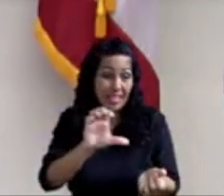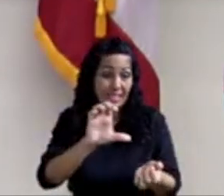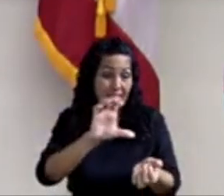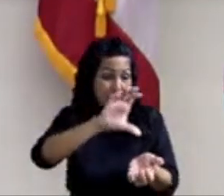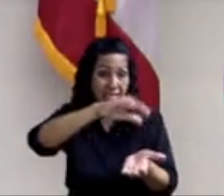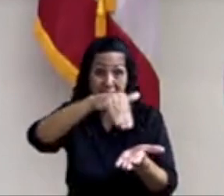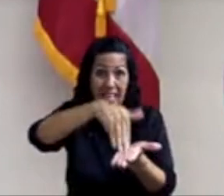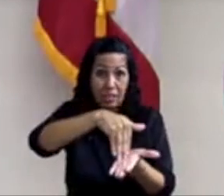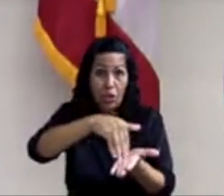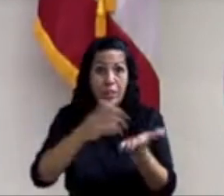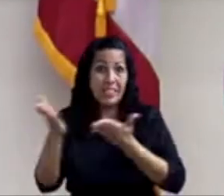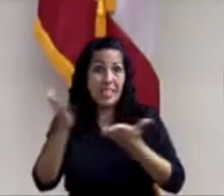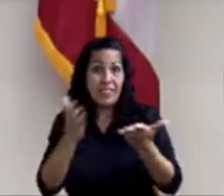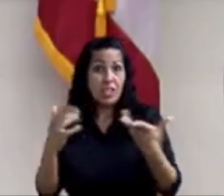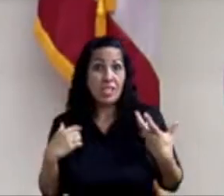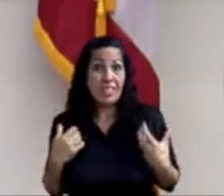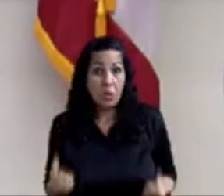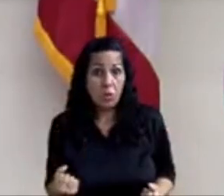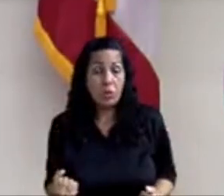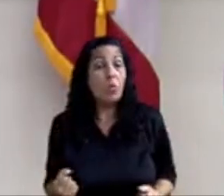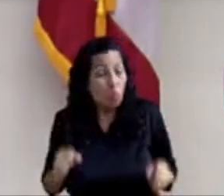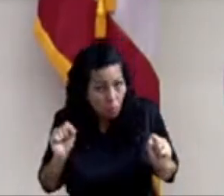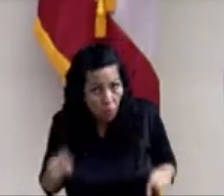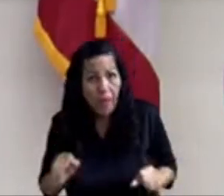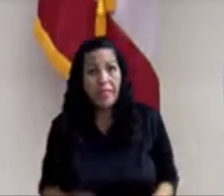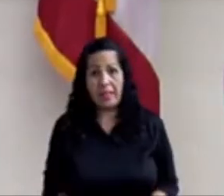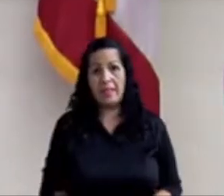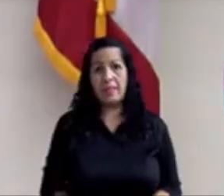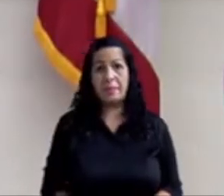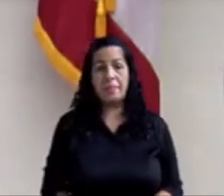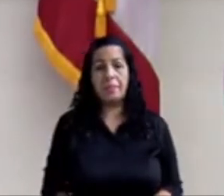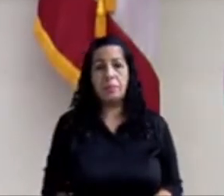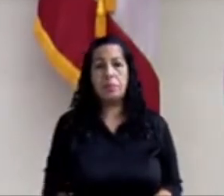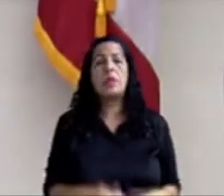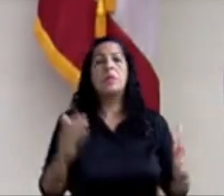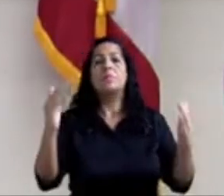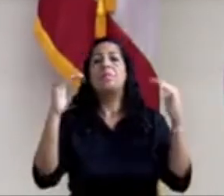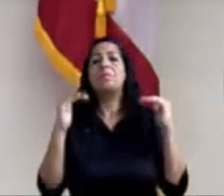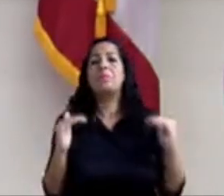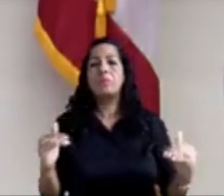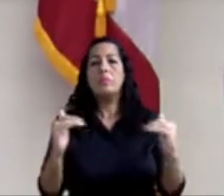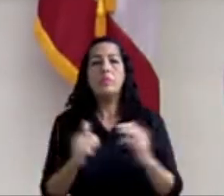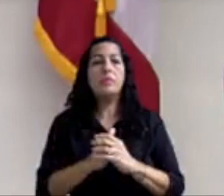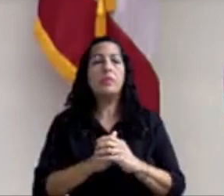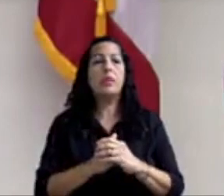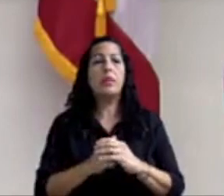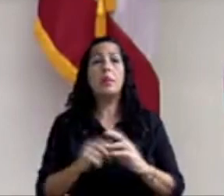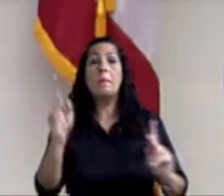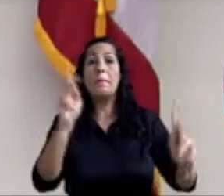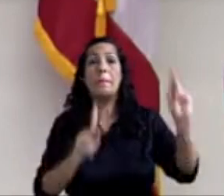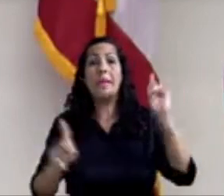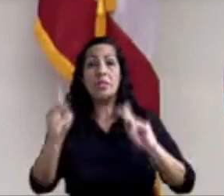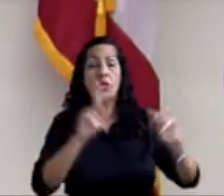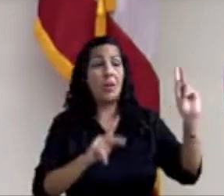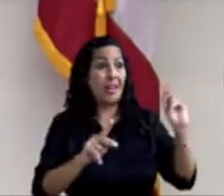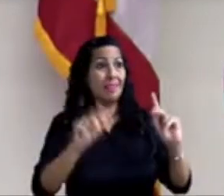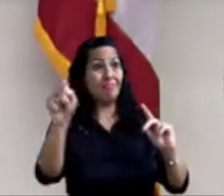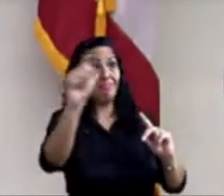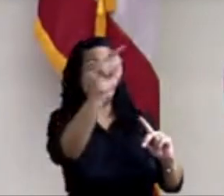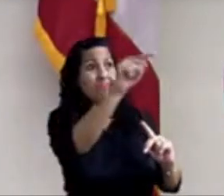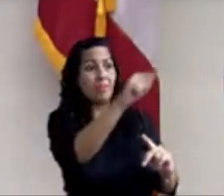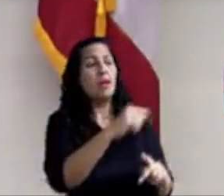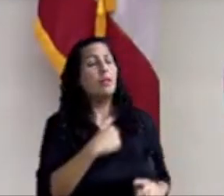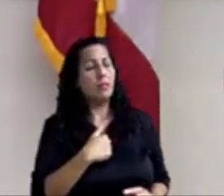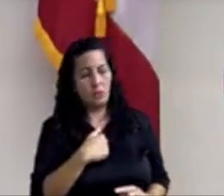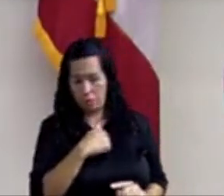servicios de salud puede ir, el que sea. Entonces, en cuanto a las poblaciones que están en áreas como tú, yo me solidarizo, sinceramente.